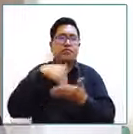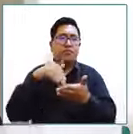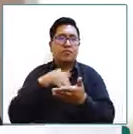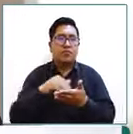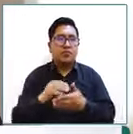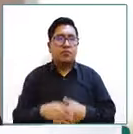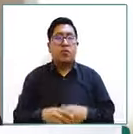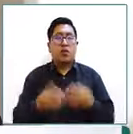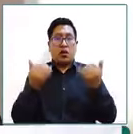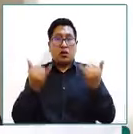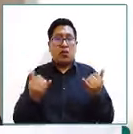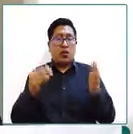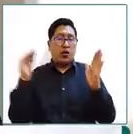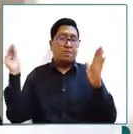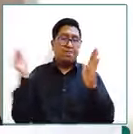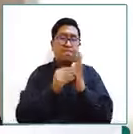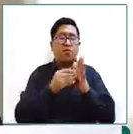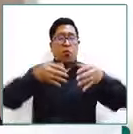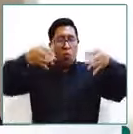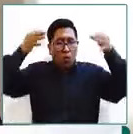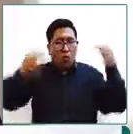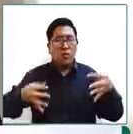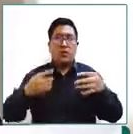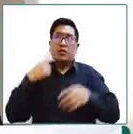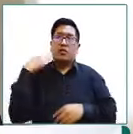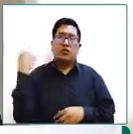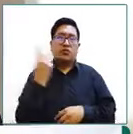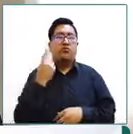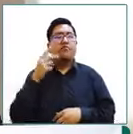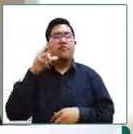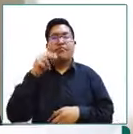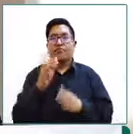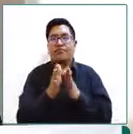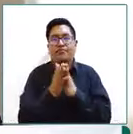un lineamiento protocolos rutas y manuales o instrumentos